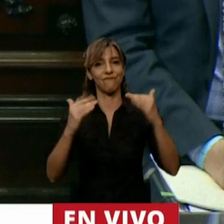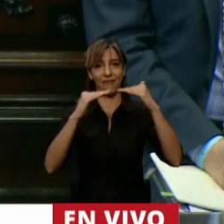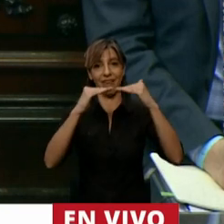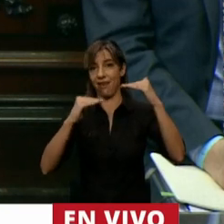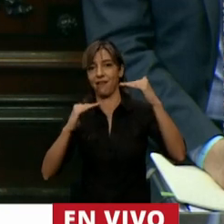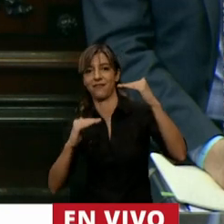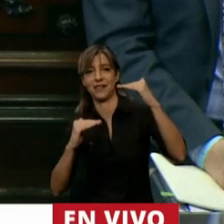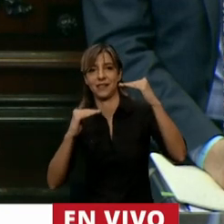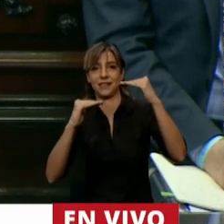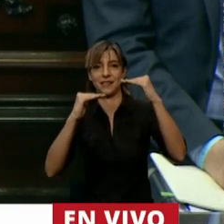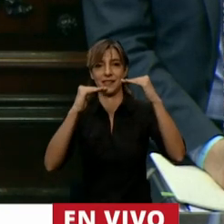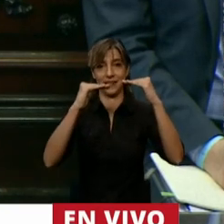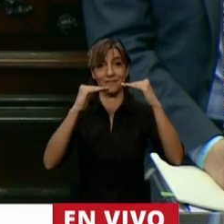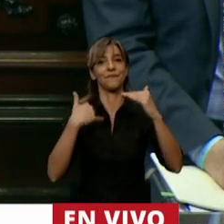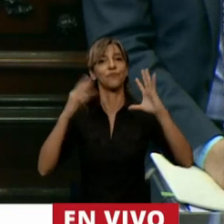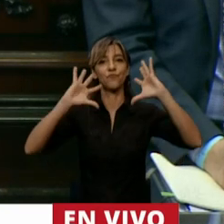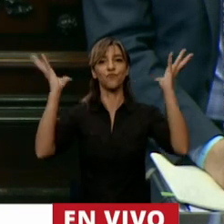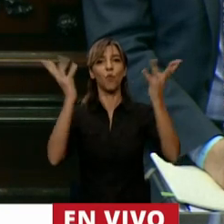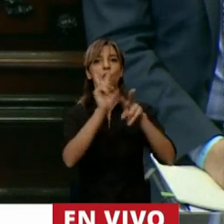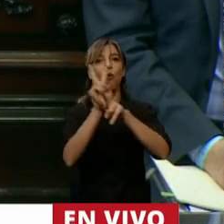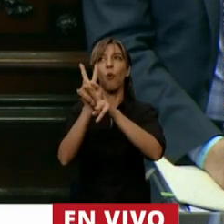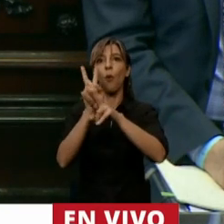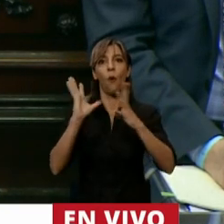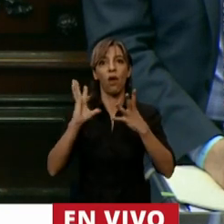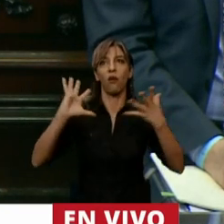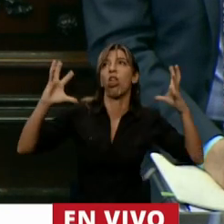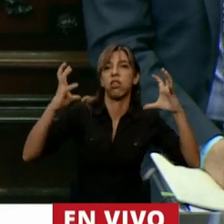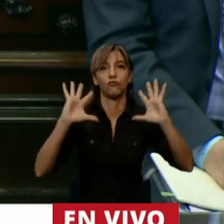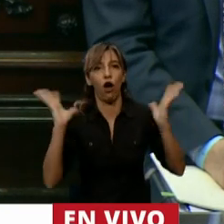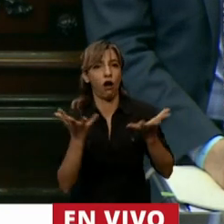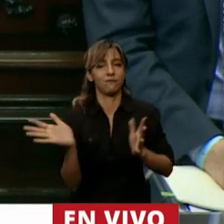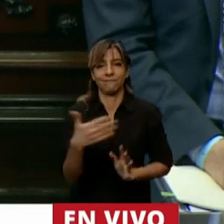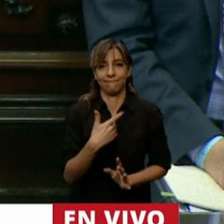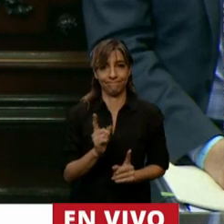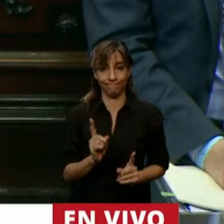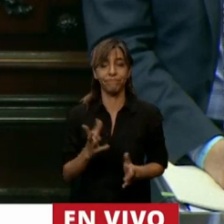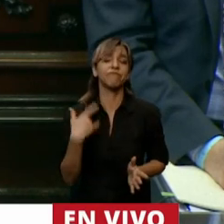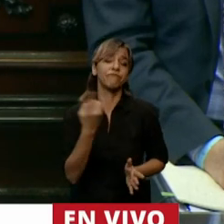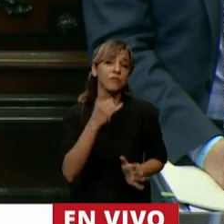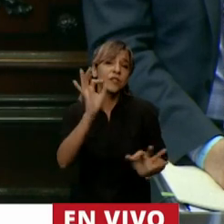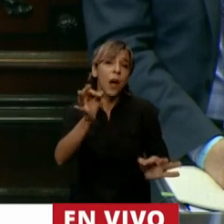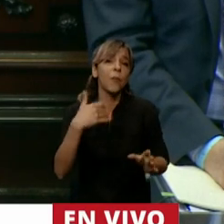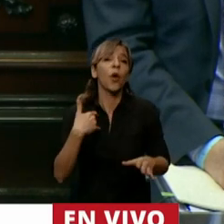ambiental va a haber debates el debate de la pospandemia